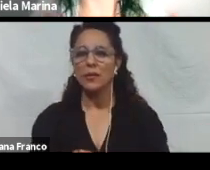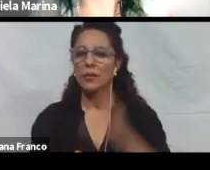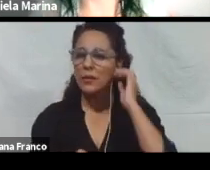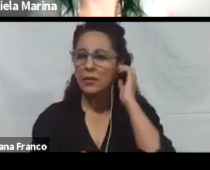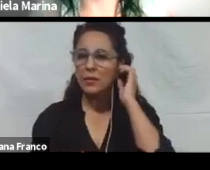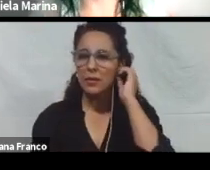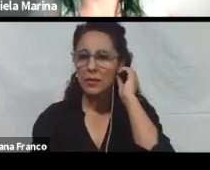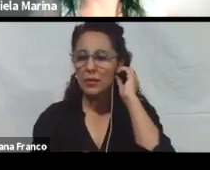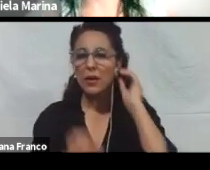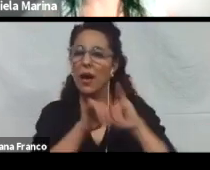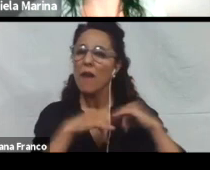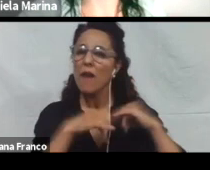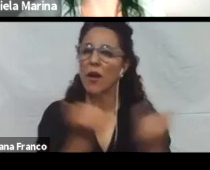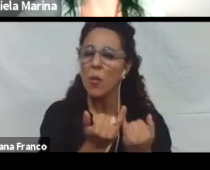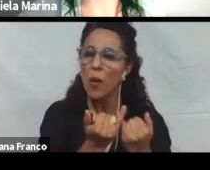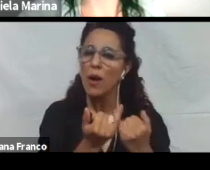autoevaluación.